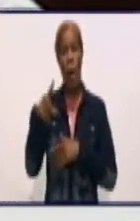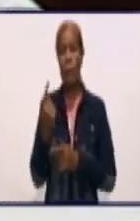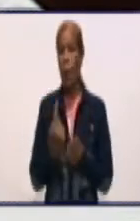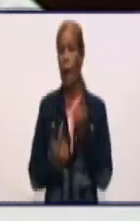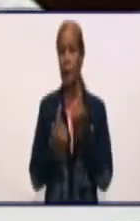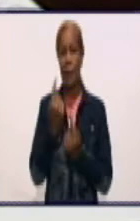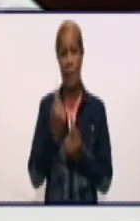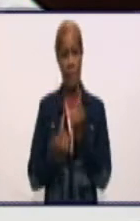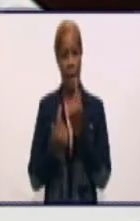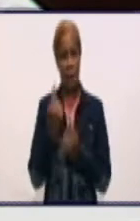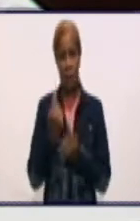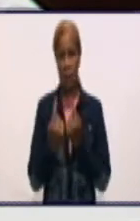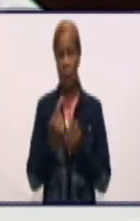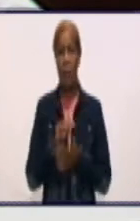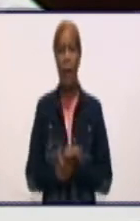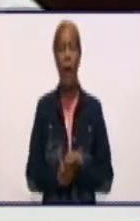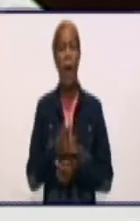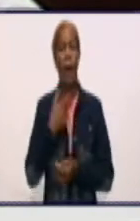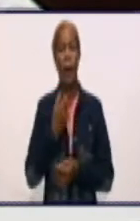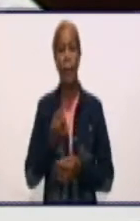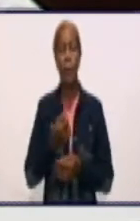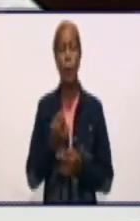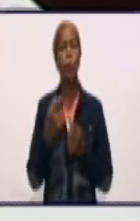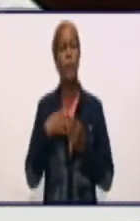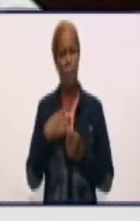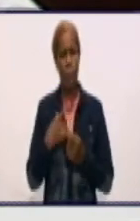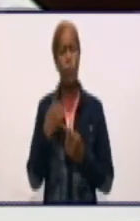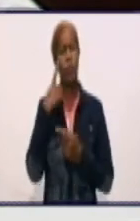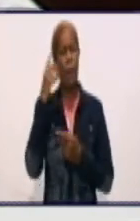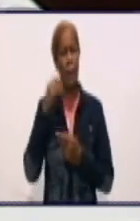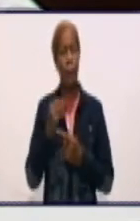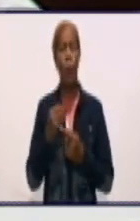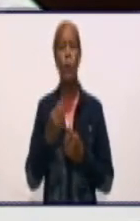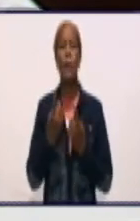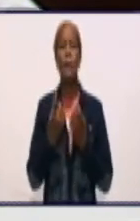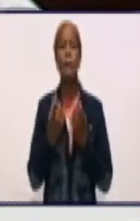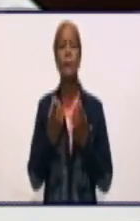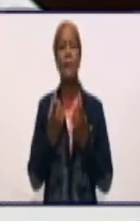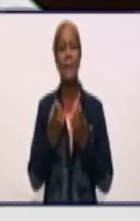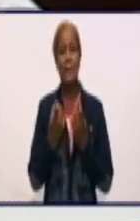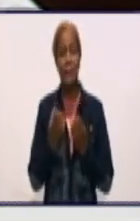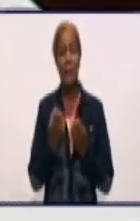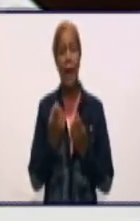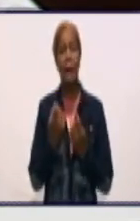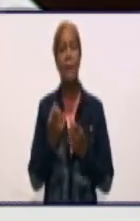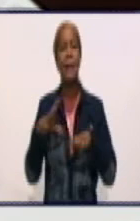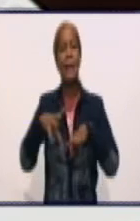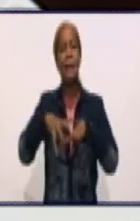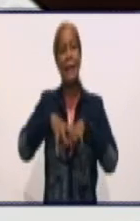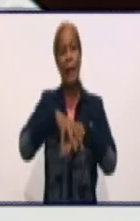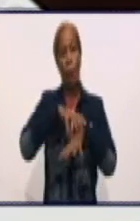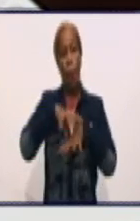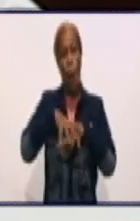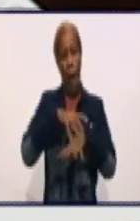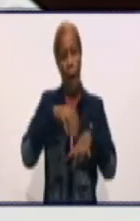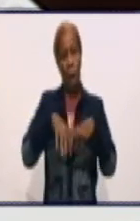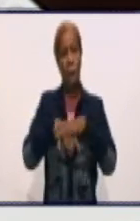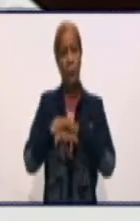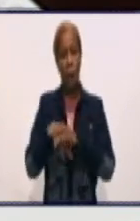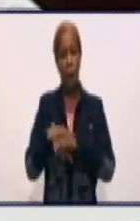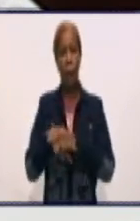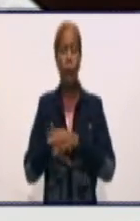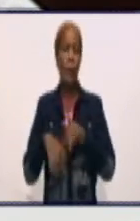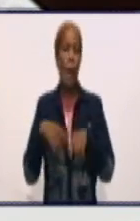jeringuilla, de guantes, pero siempre tenemos alternativas. Los guantes hacemos reuso, R1,